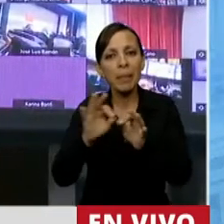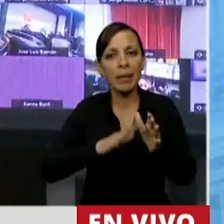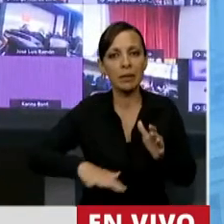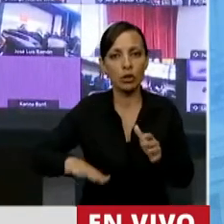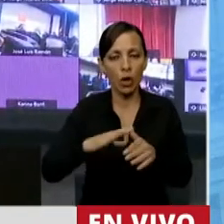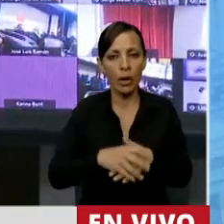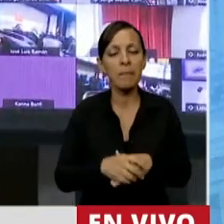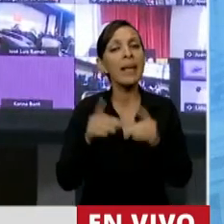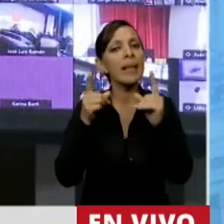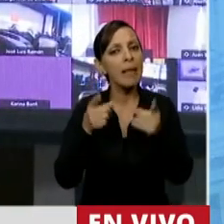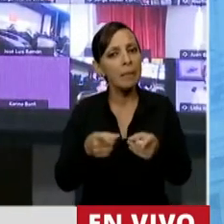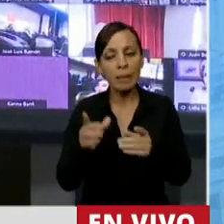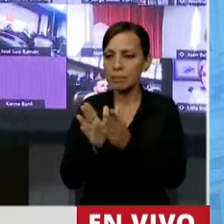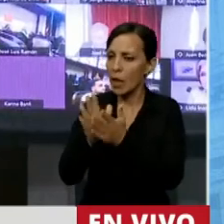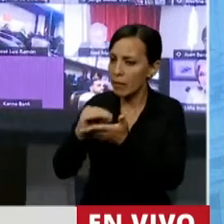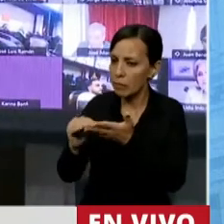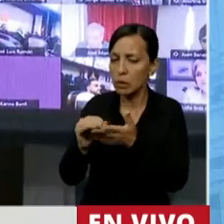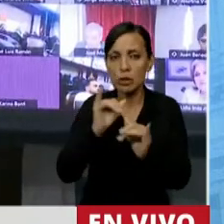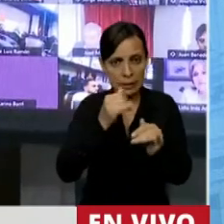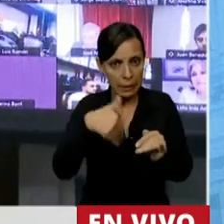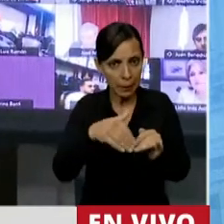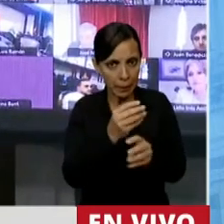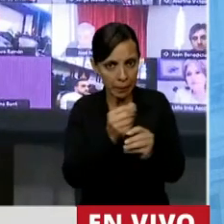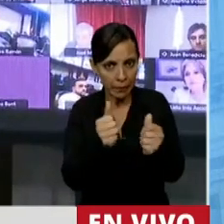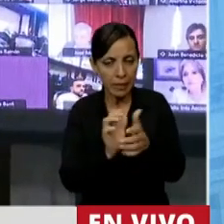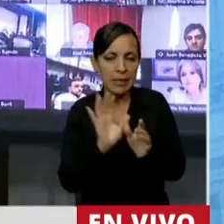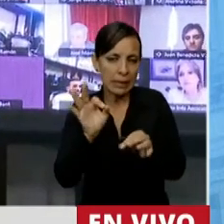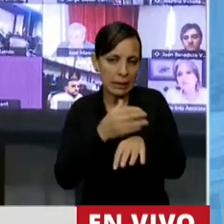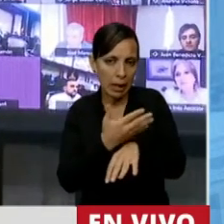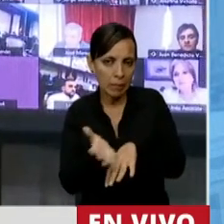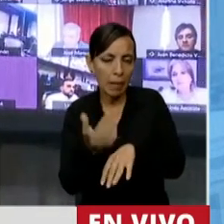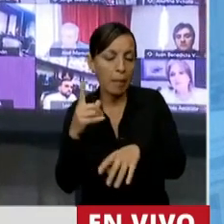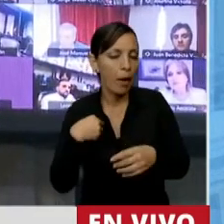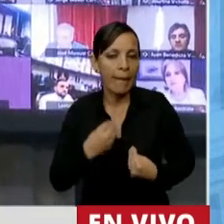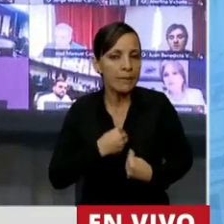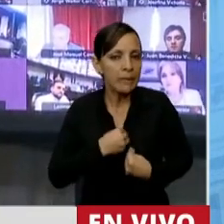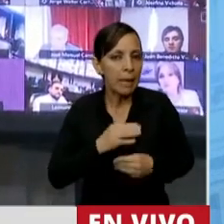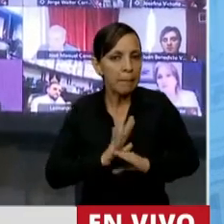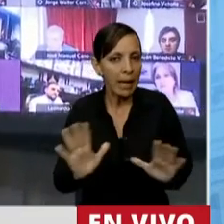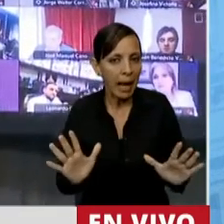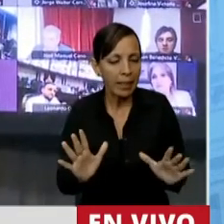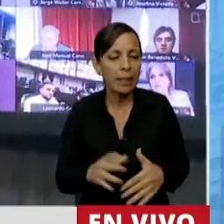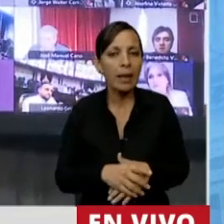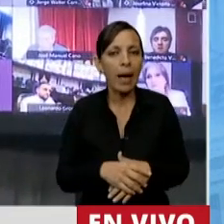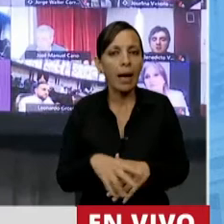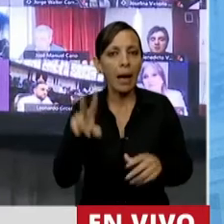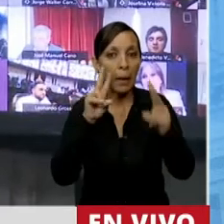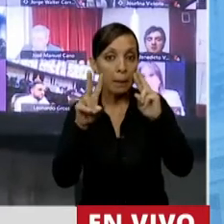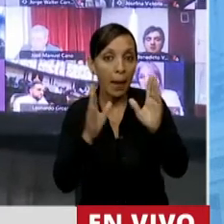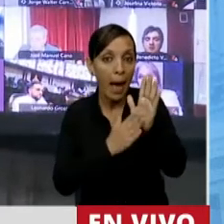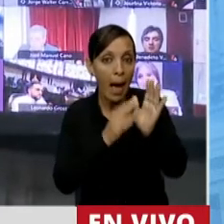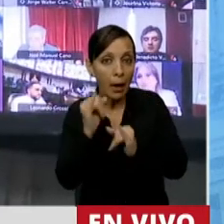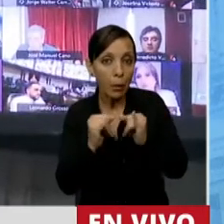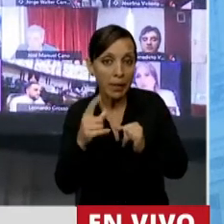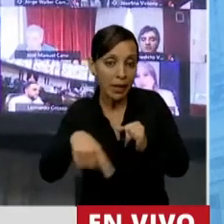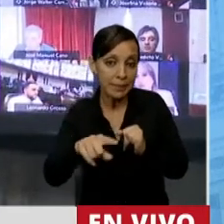zona. Y también, ya voy redondiando y termino, me extendí, lo que pasa es que me apasiona ver las argumentaciones